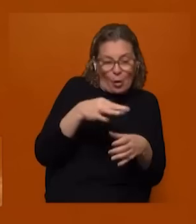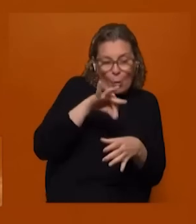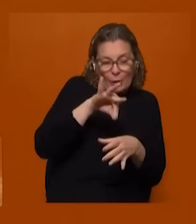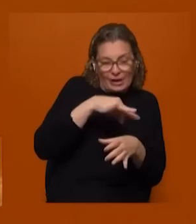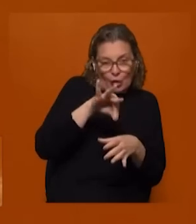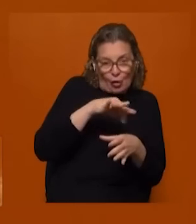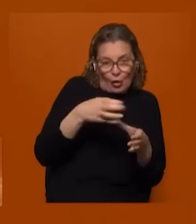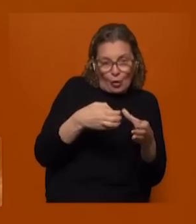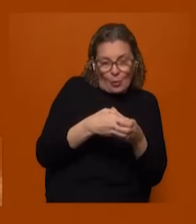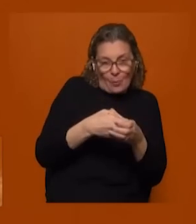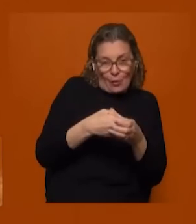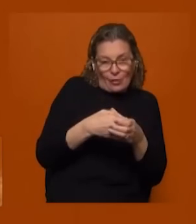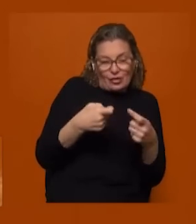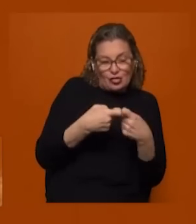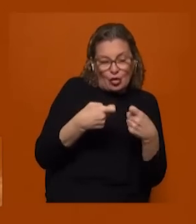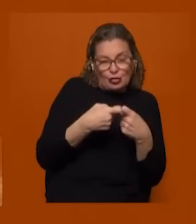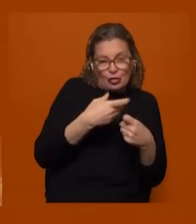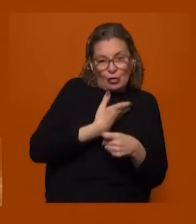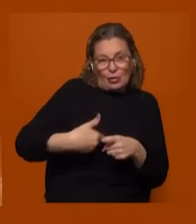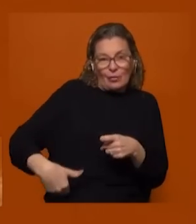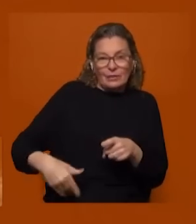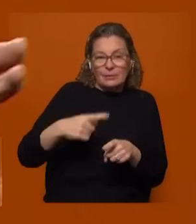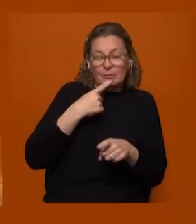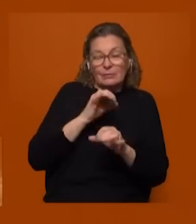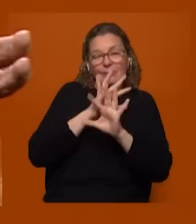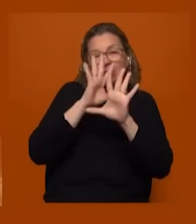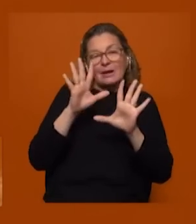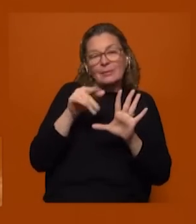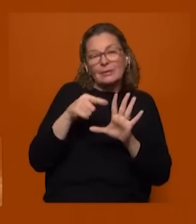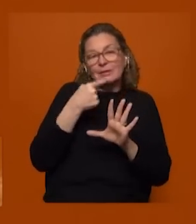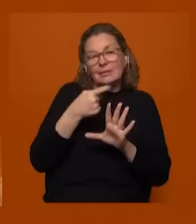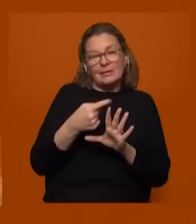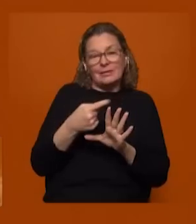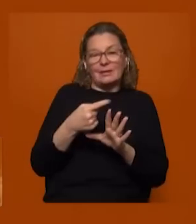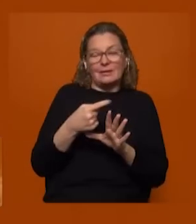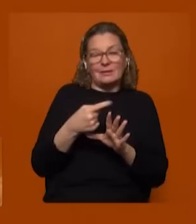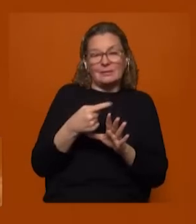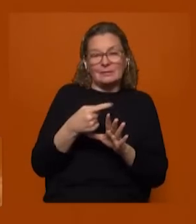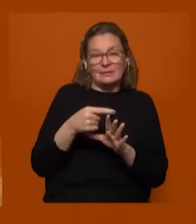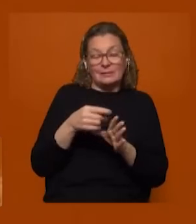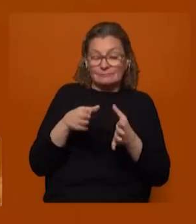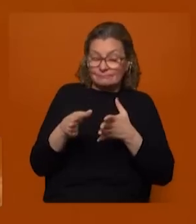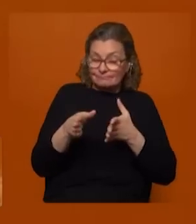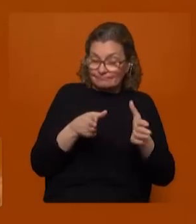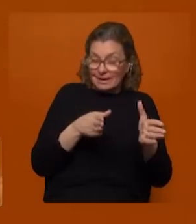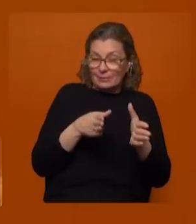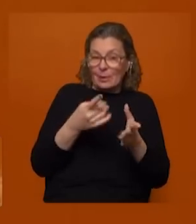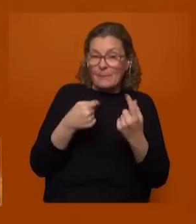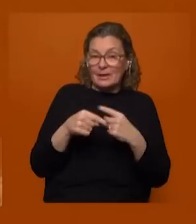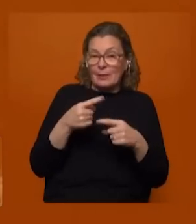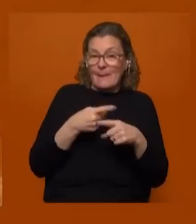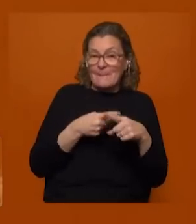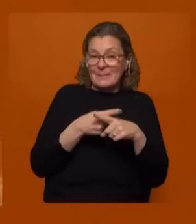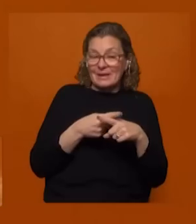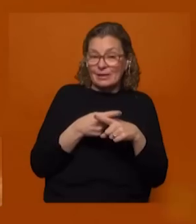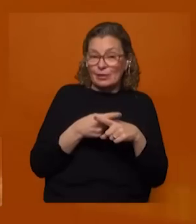de la coalición ¿no? y esto claramente marcaría ese camino en medio de